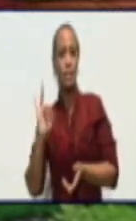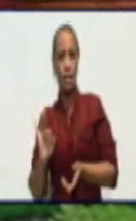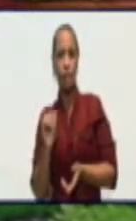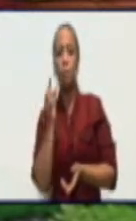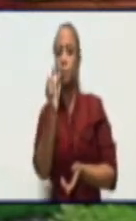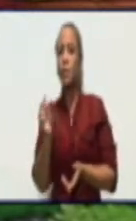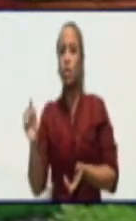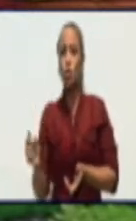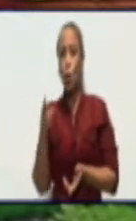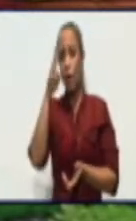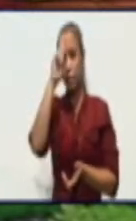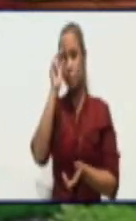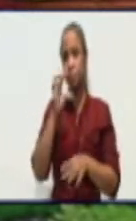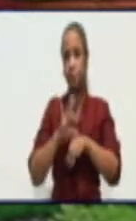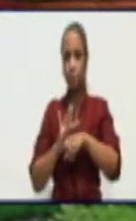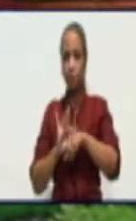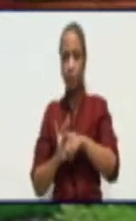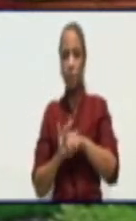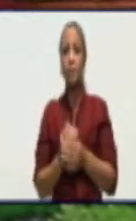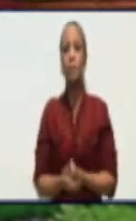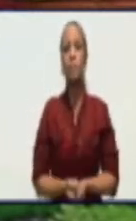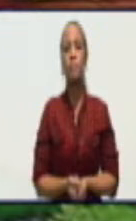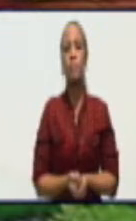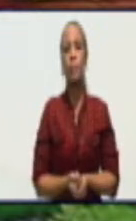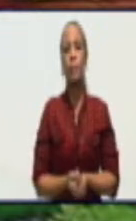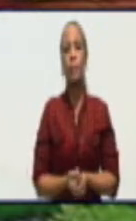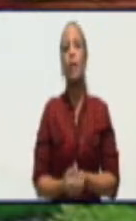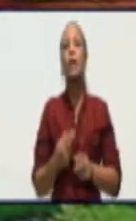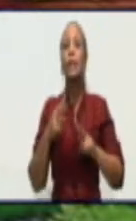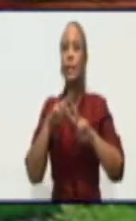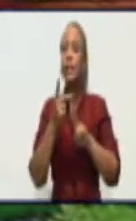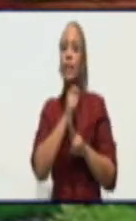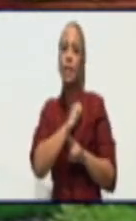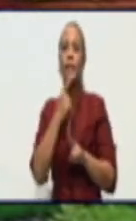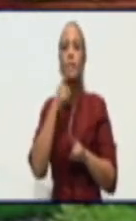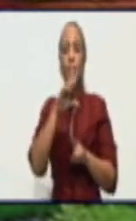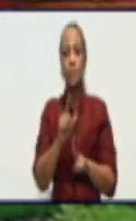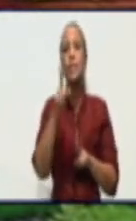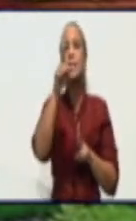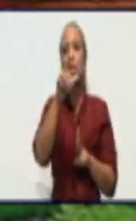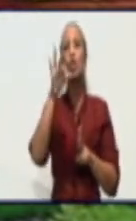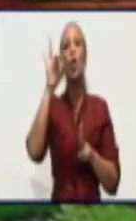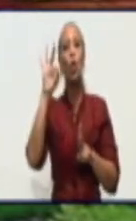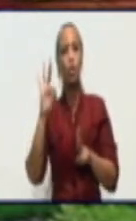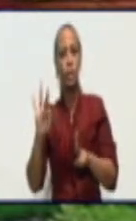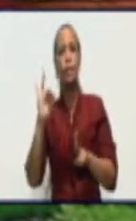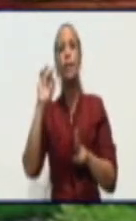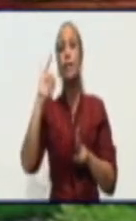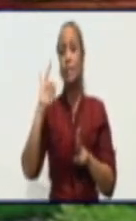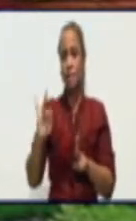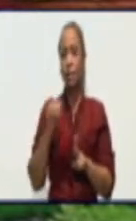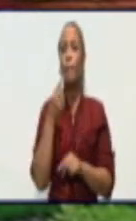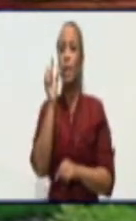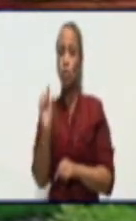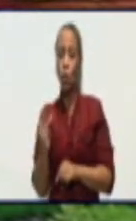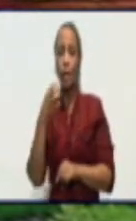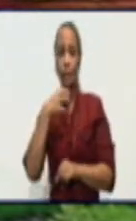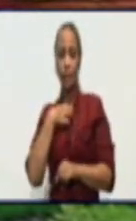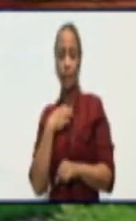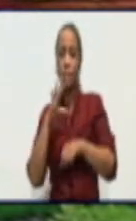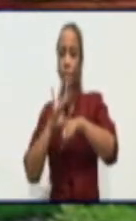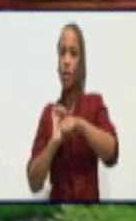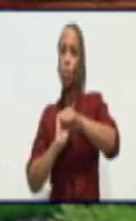activos en este momento. Eso quiere decir que hay 187 personas en este momento que están padeciendo la COVID-19.